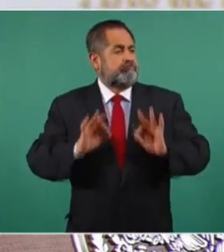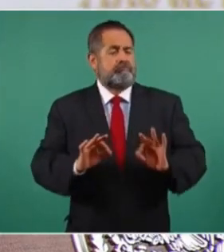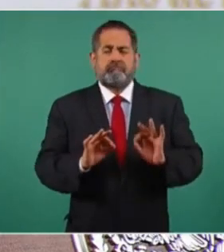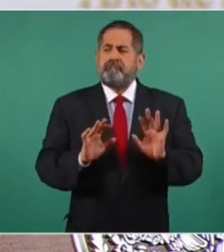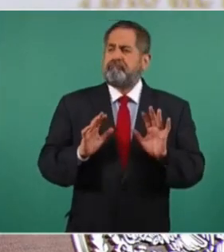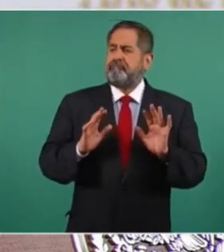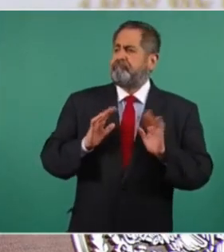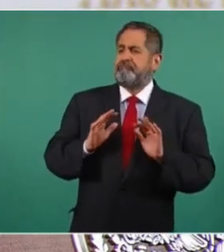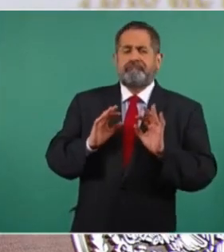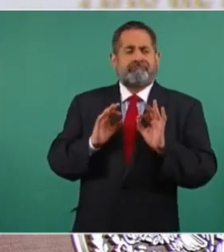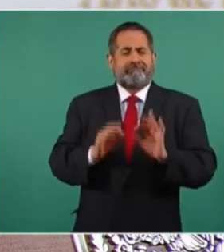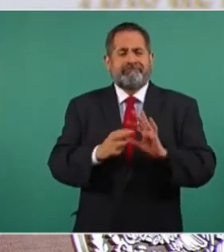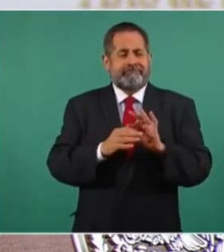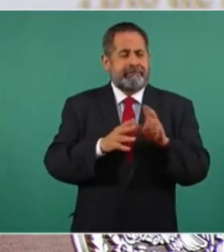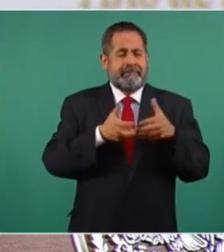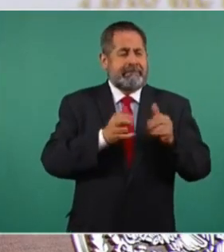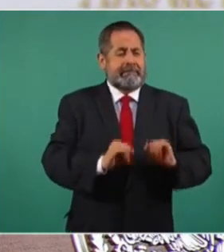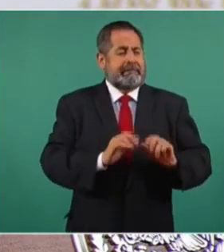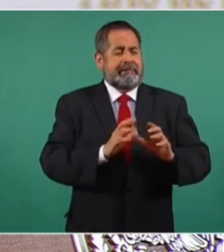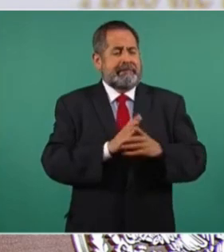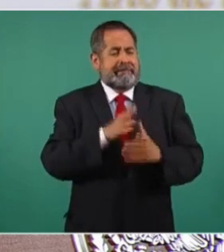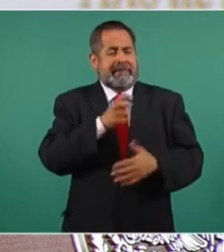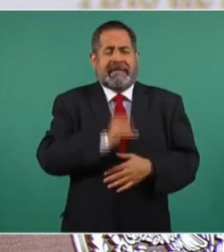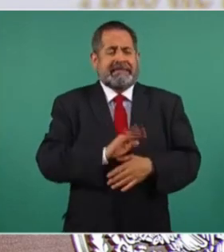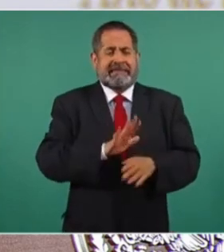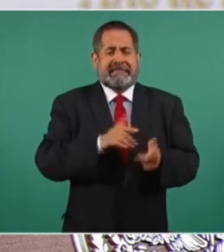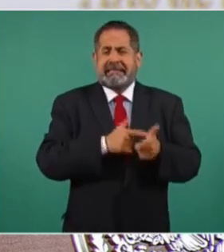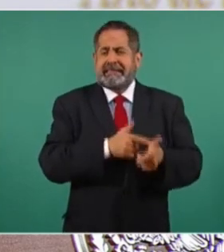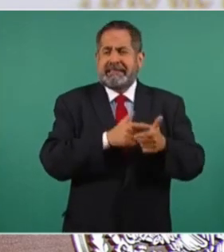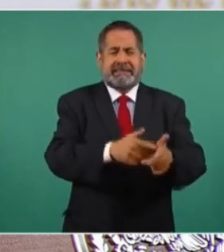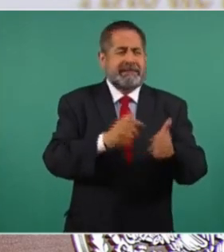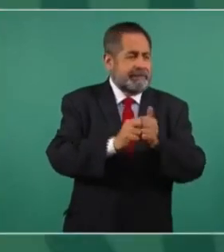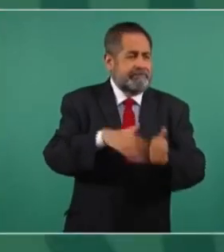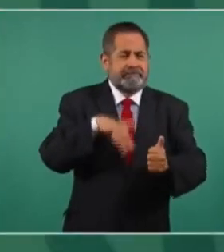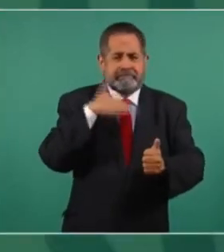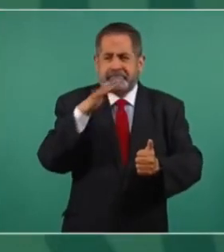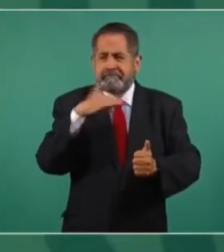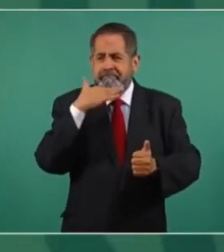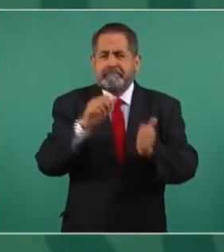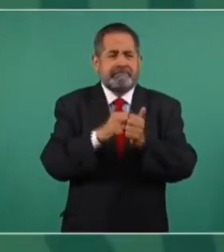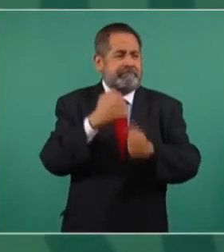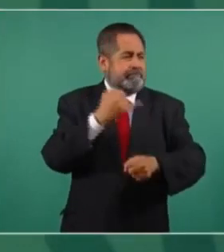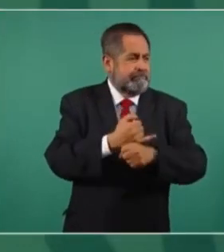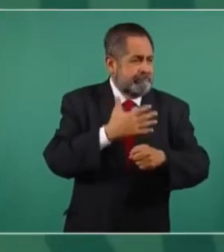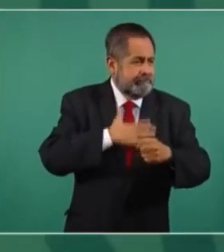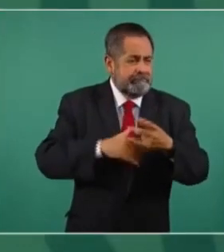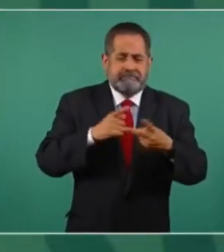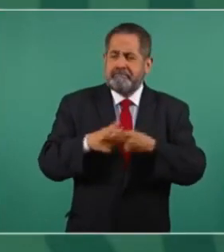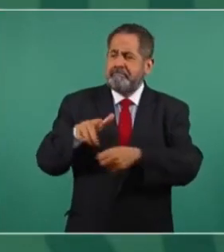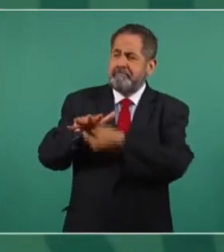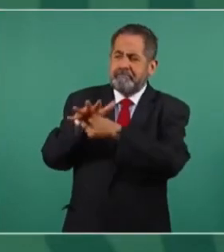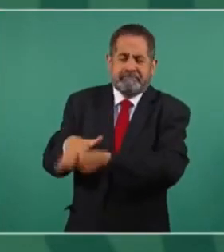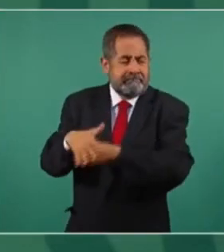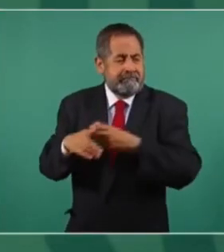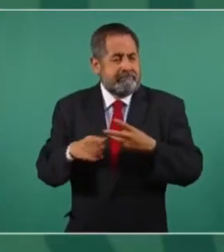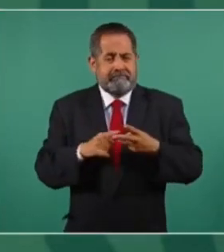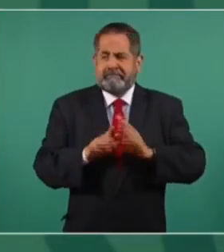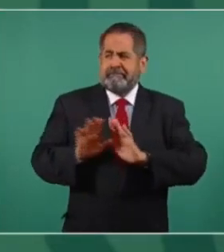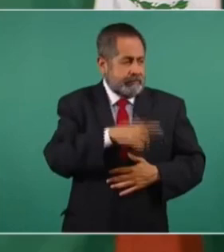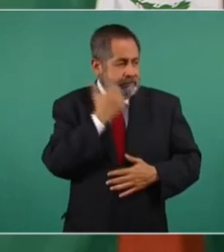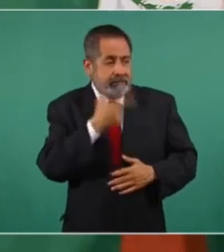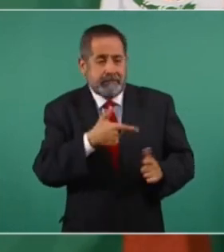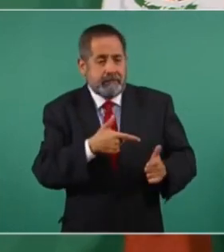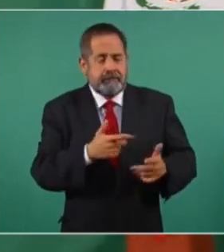les conviene mantener el régimen de corrupción, de injusticias, de opresión, de